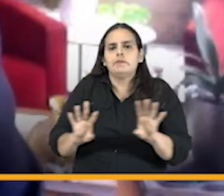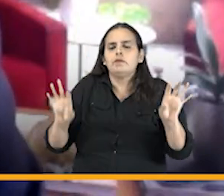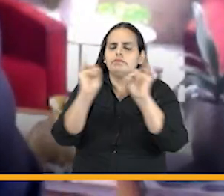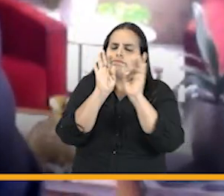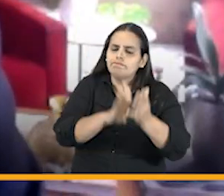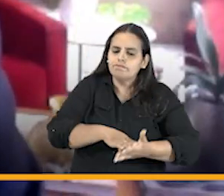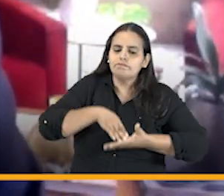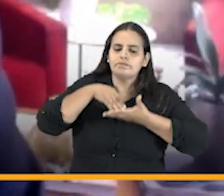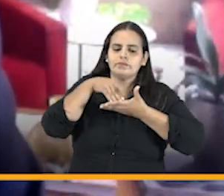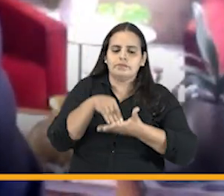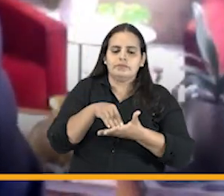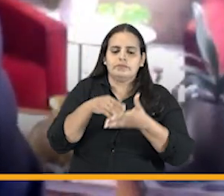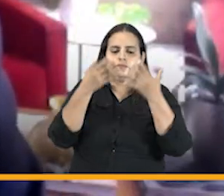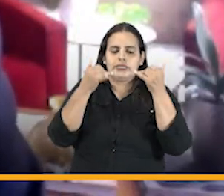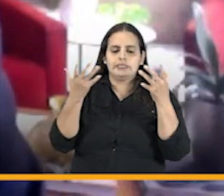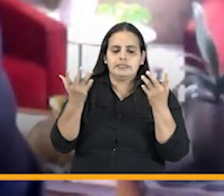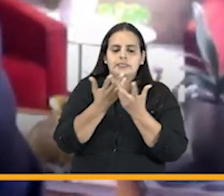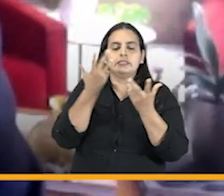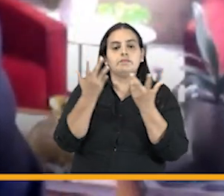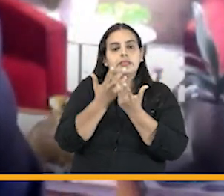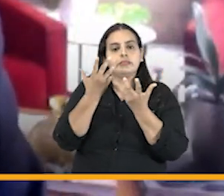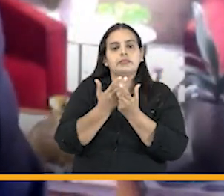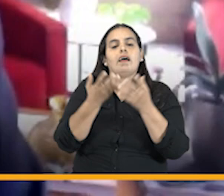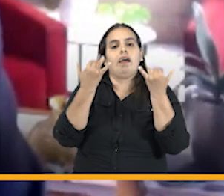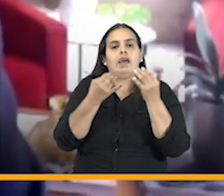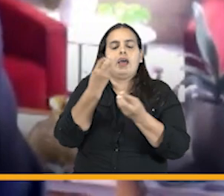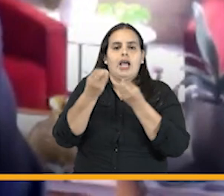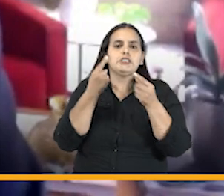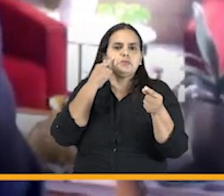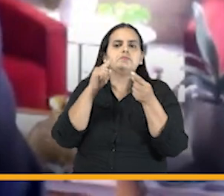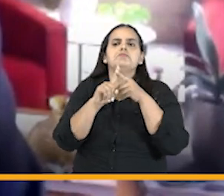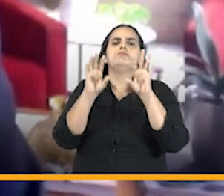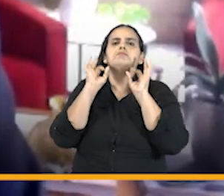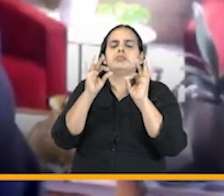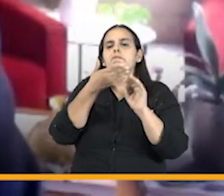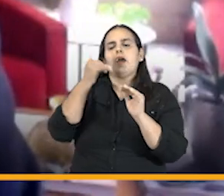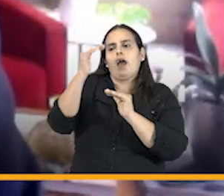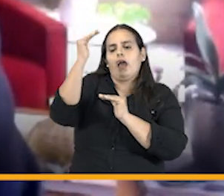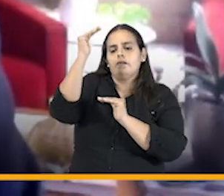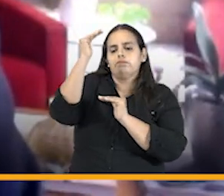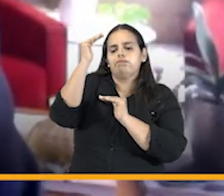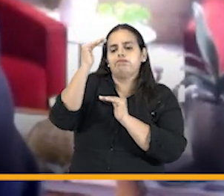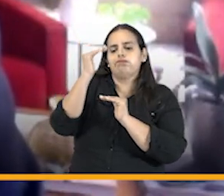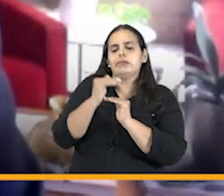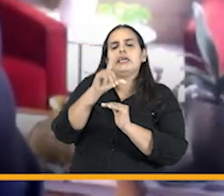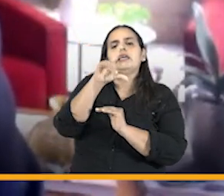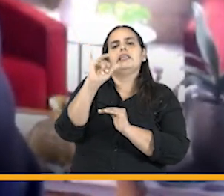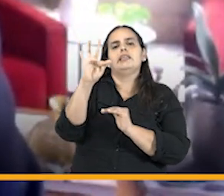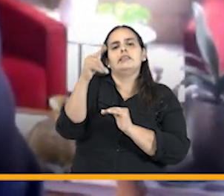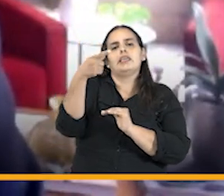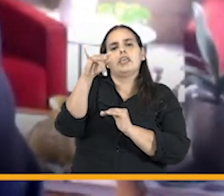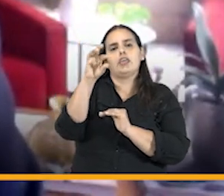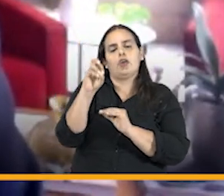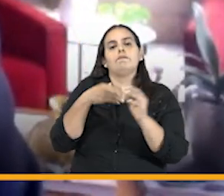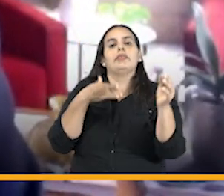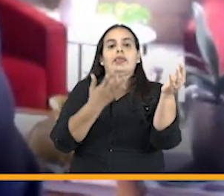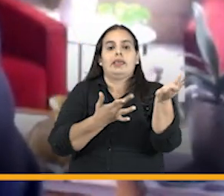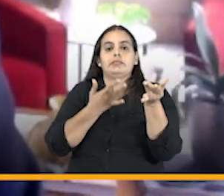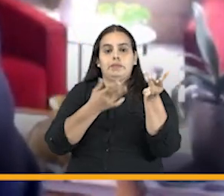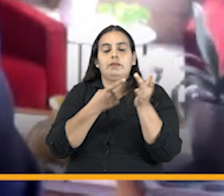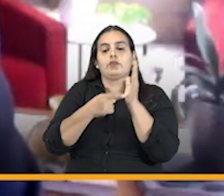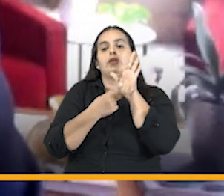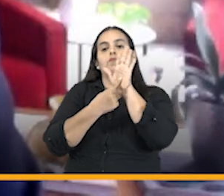fortaleciendo sistematizando y es uno de los factores de disminución de litigios que esperamos